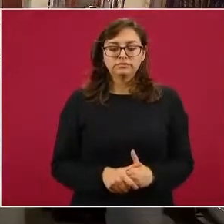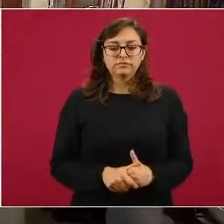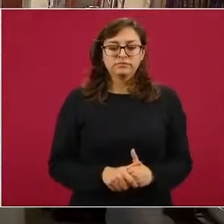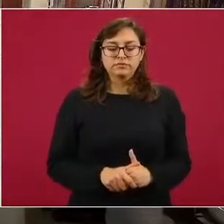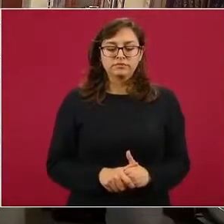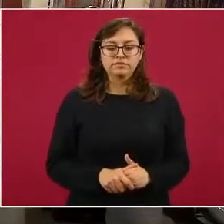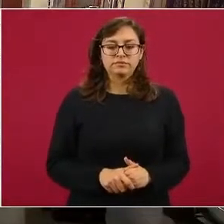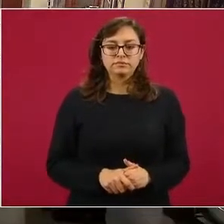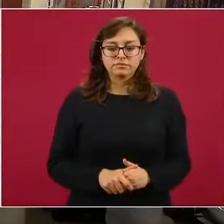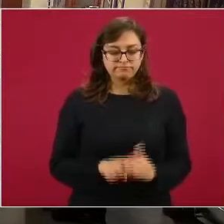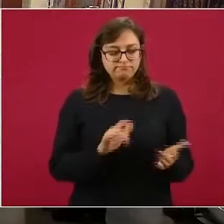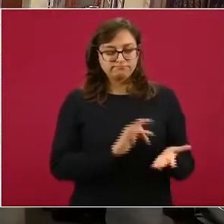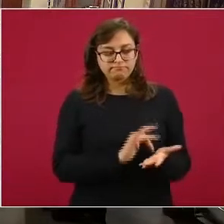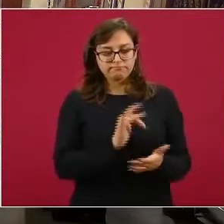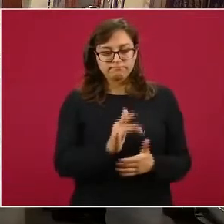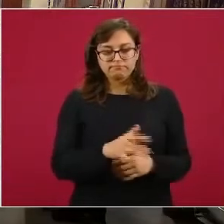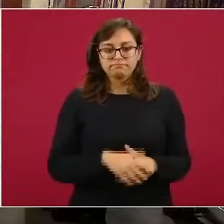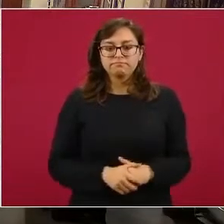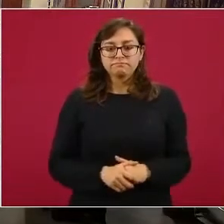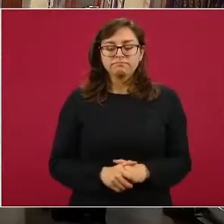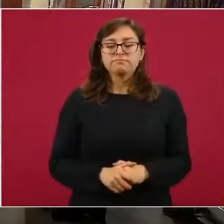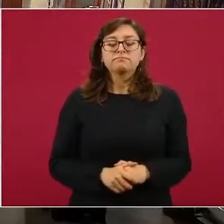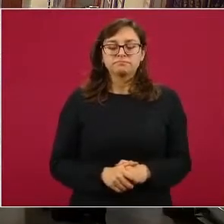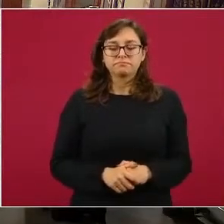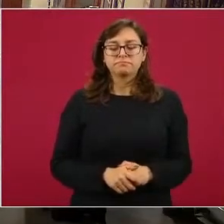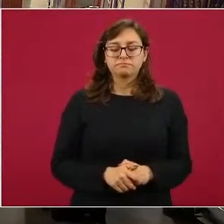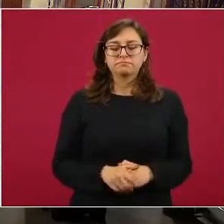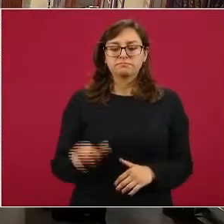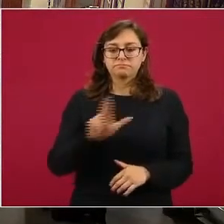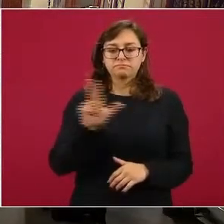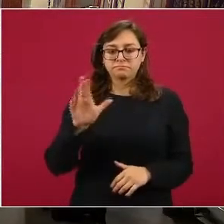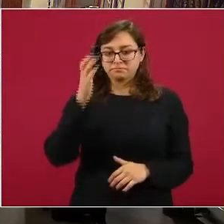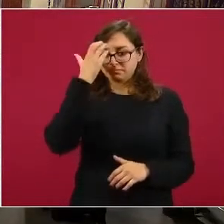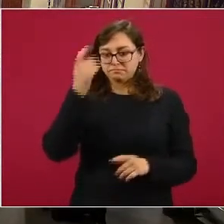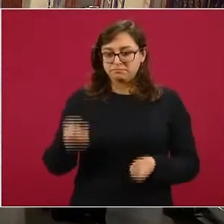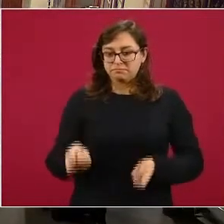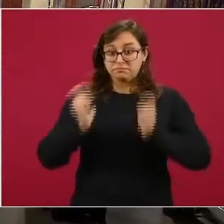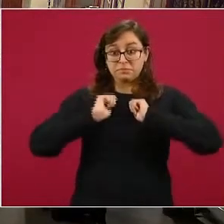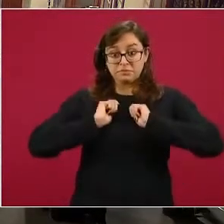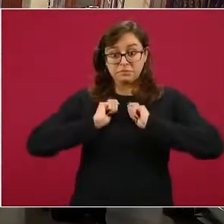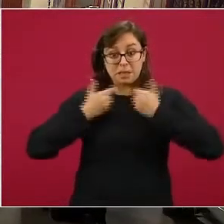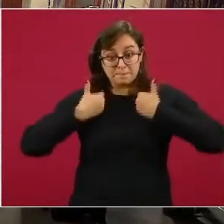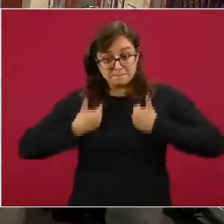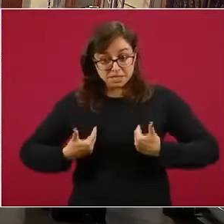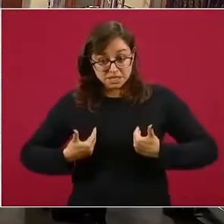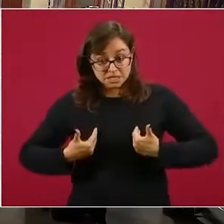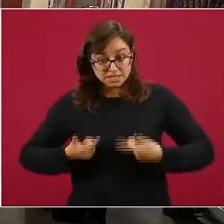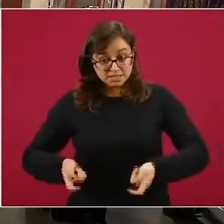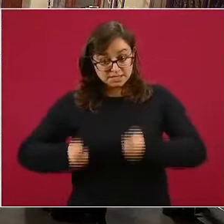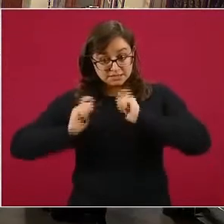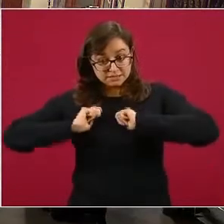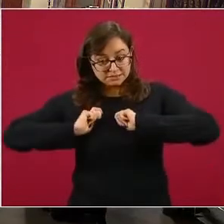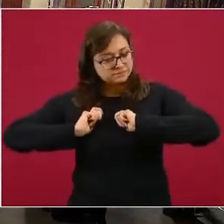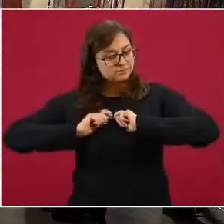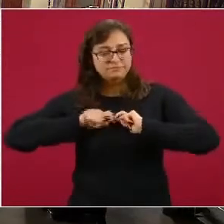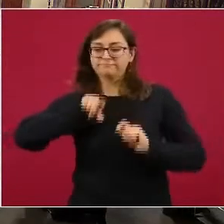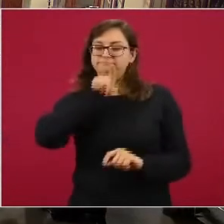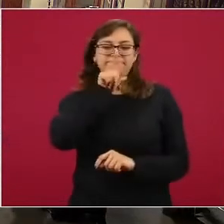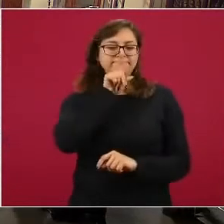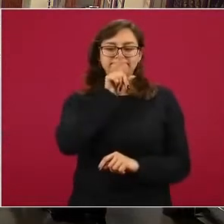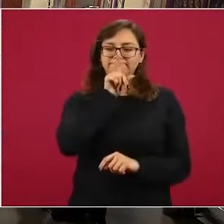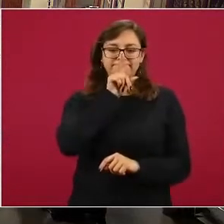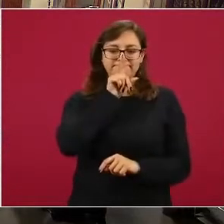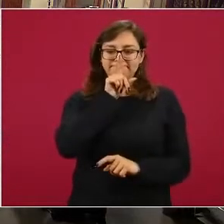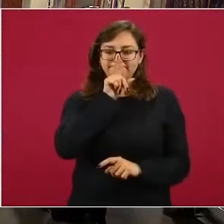Gracias, estimado Alex. El reconocimiento no es dirigido a mí, quiero destacarlo, pero sí tuve